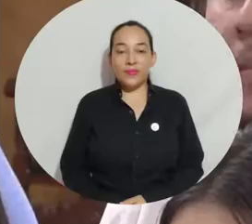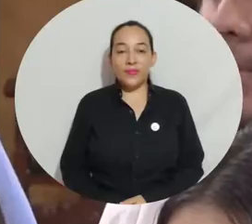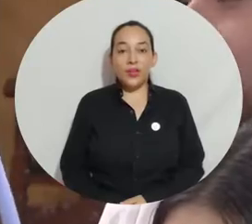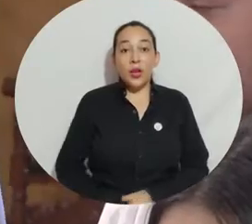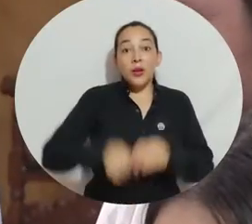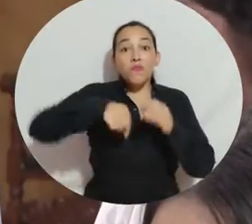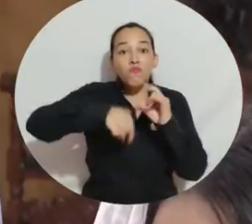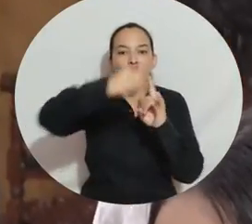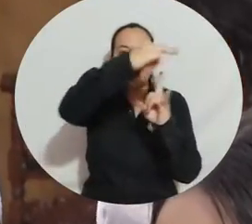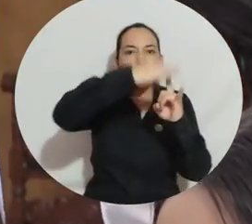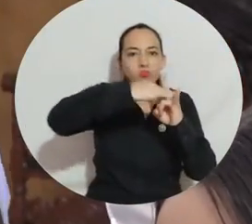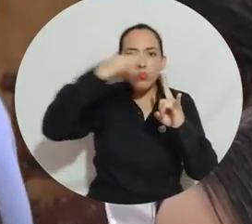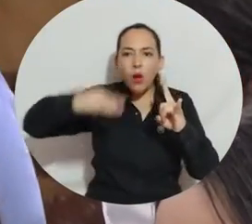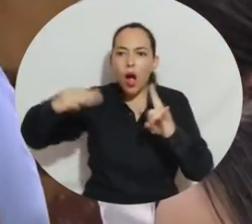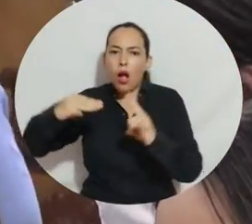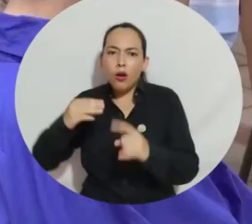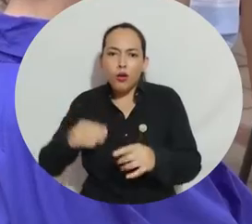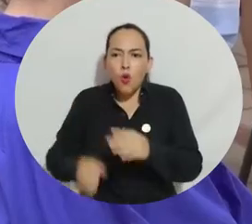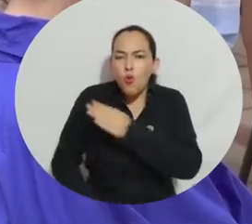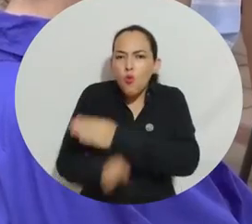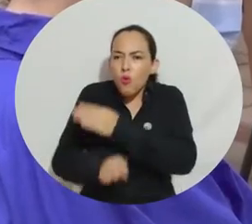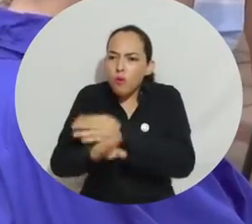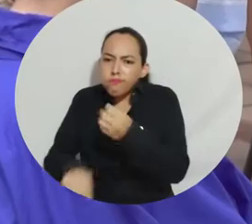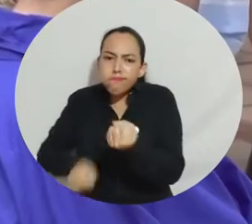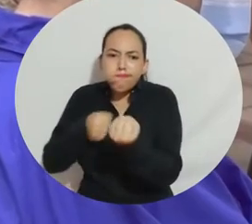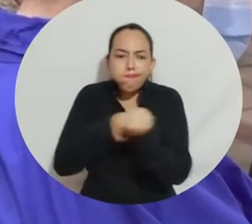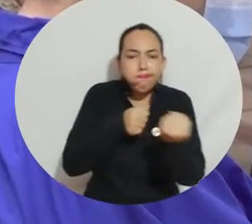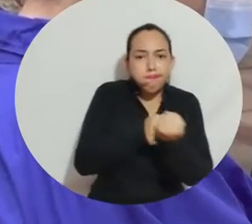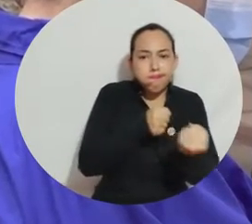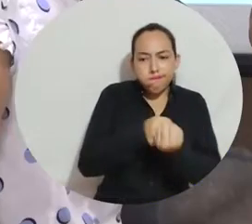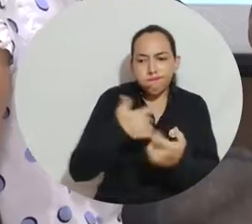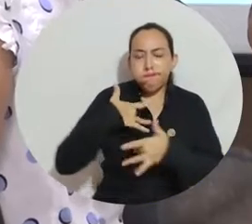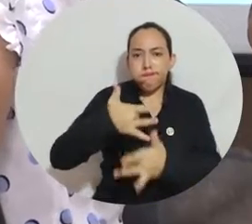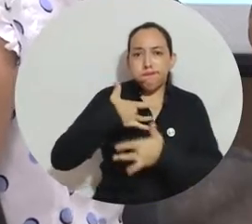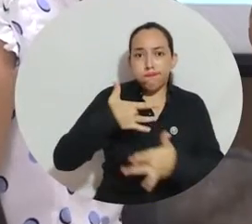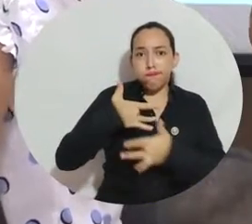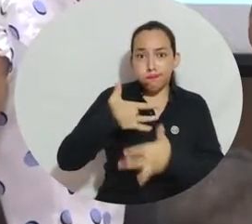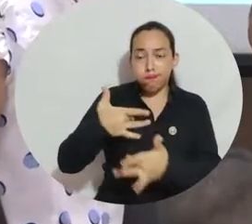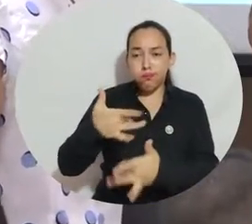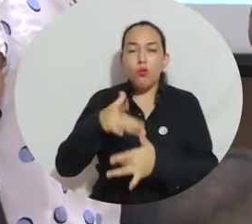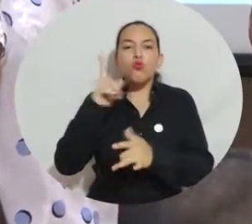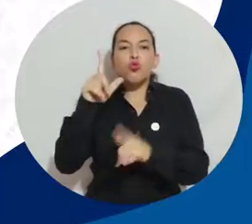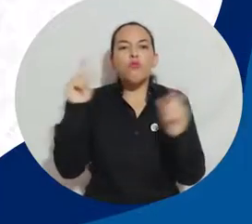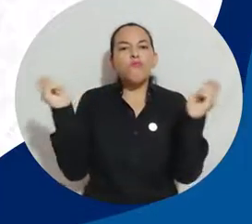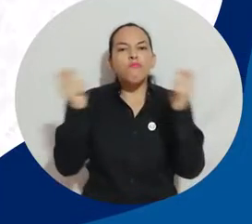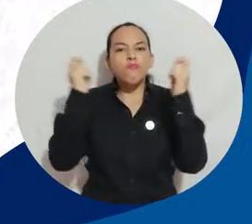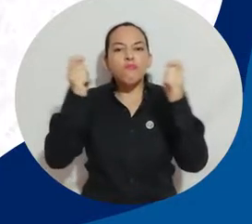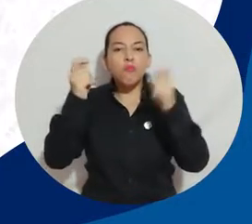Desde el Alma Mater se siguen aunando esfuerzos por la campaña solidaria ¡Vallá vamos todos!